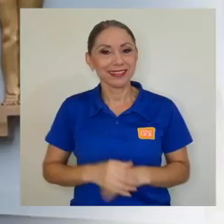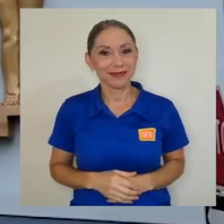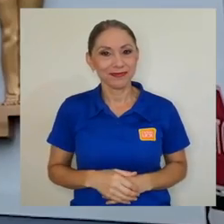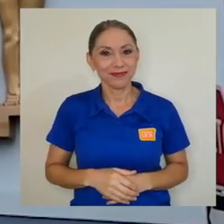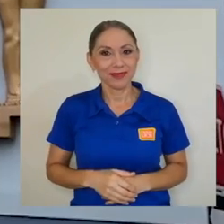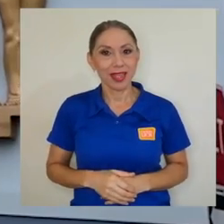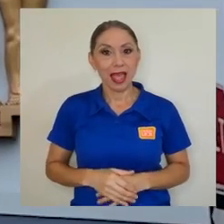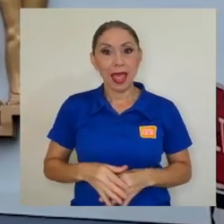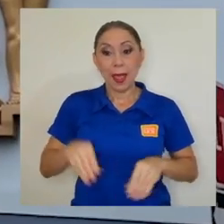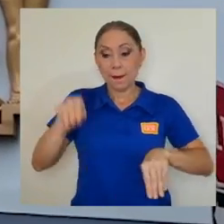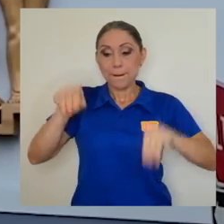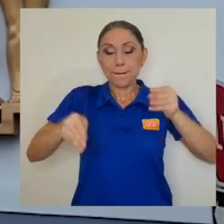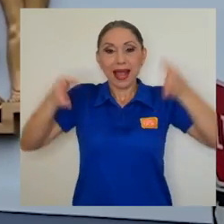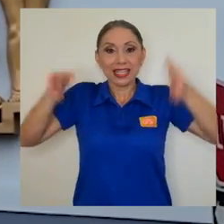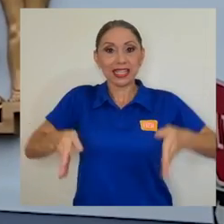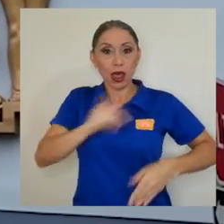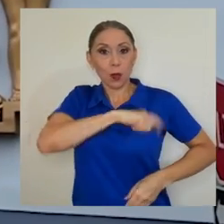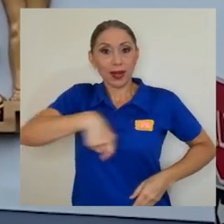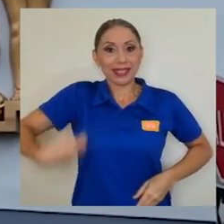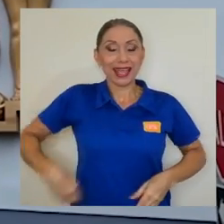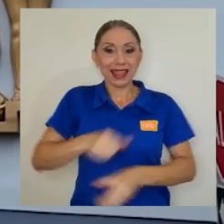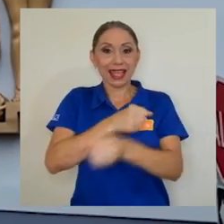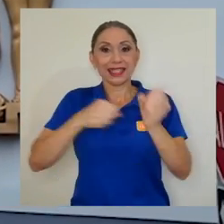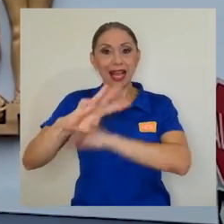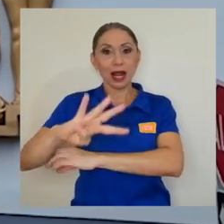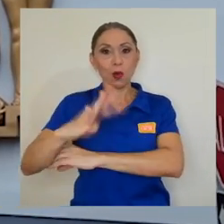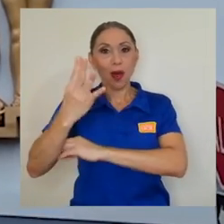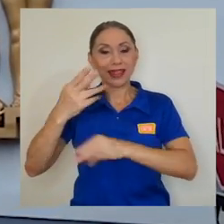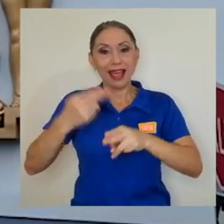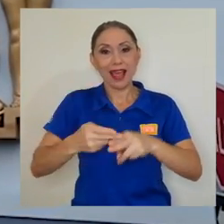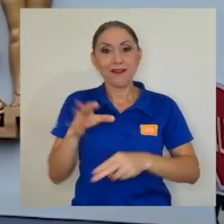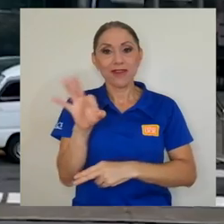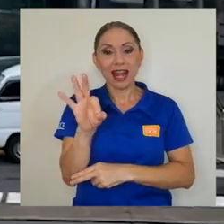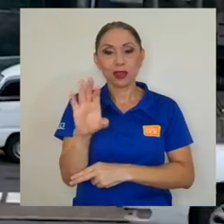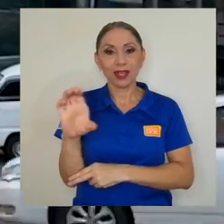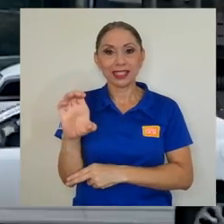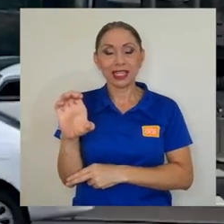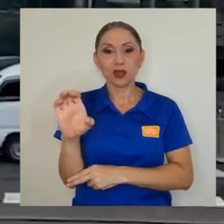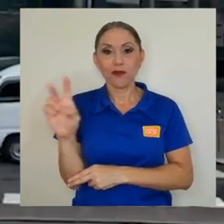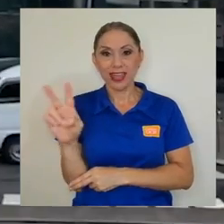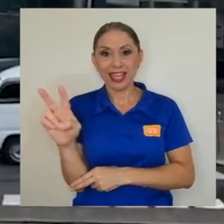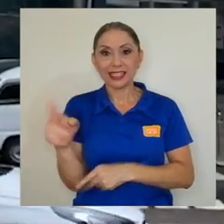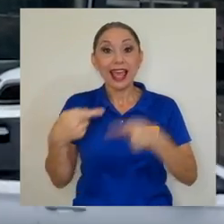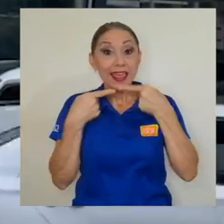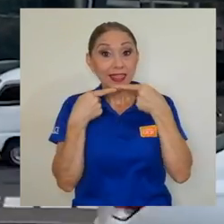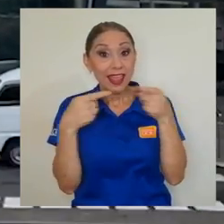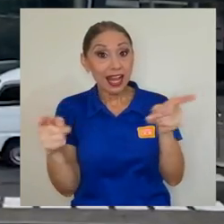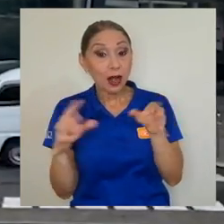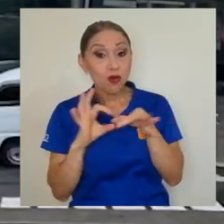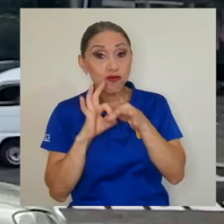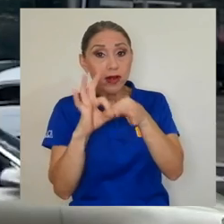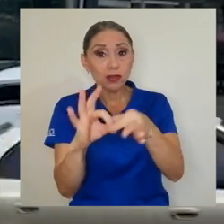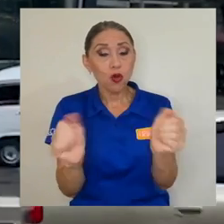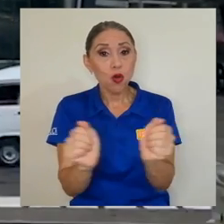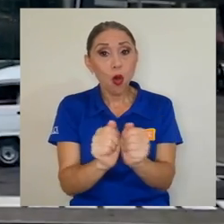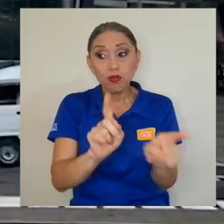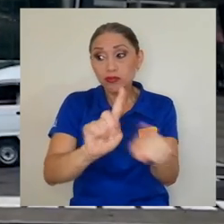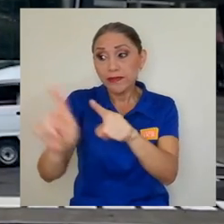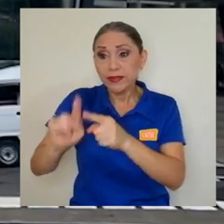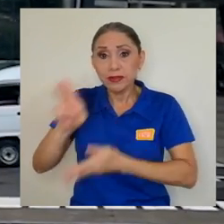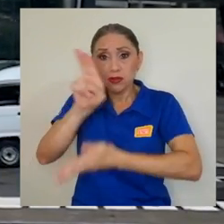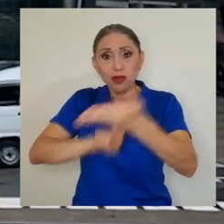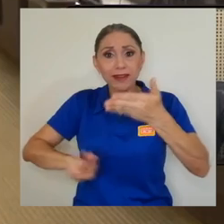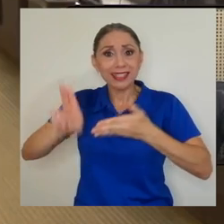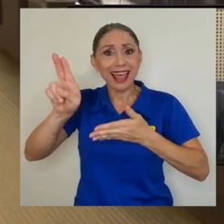El magistrado presidente de la Sala Cuarta, Fernando Castillo Víquez, declaró que en relación con las universidades se